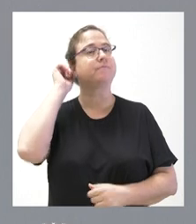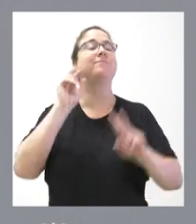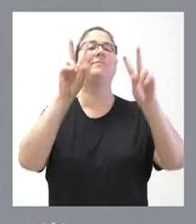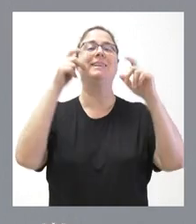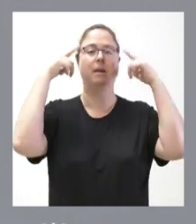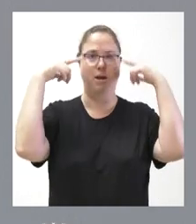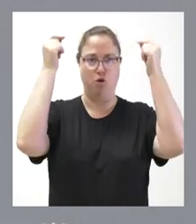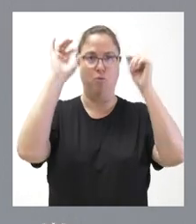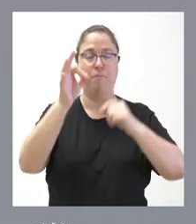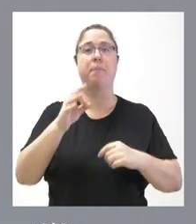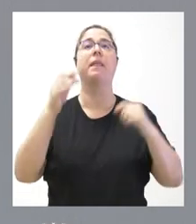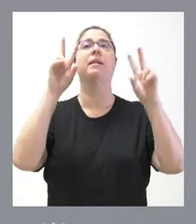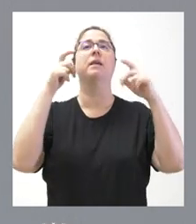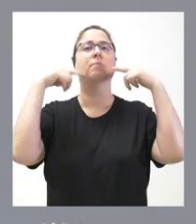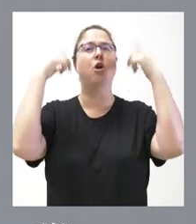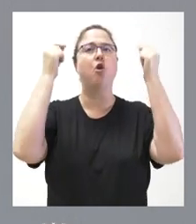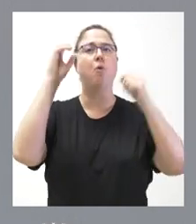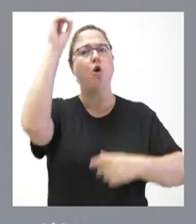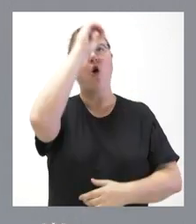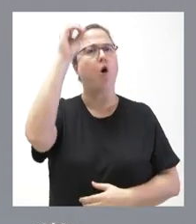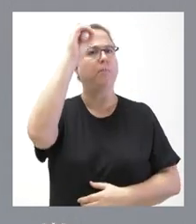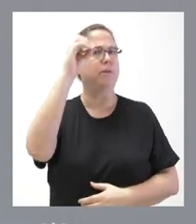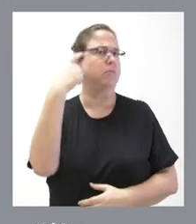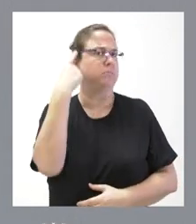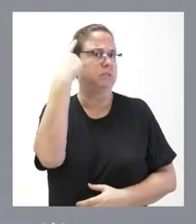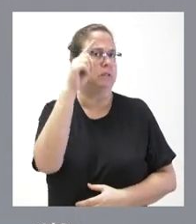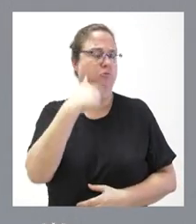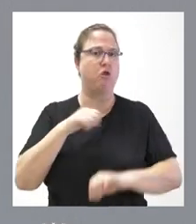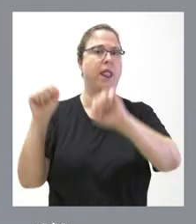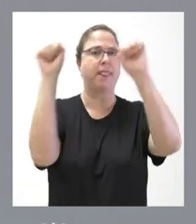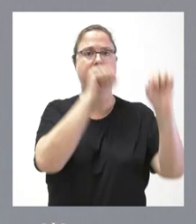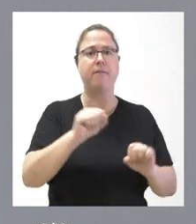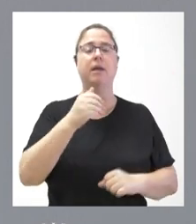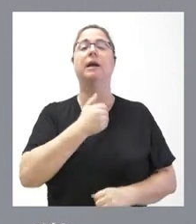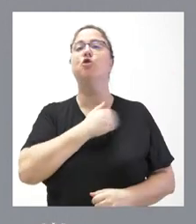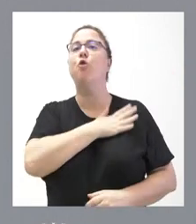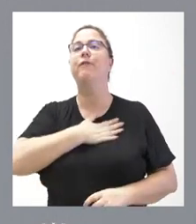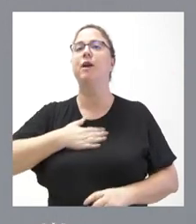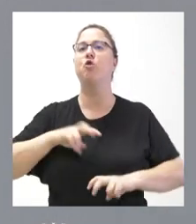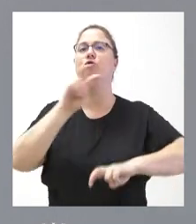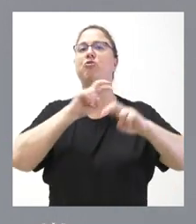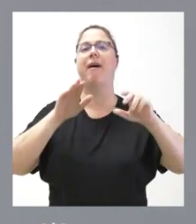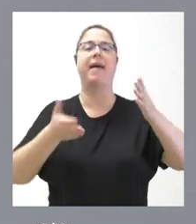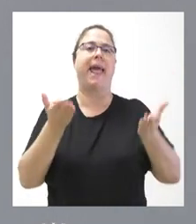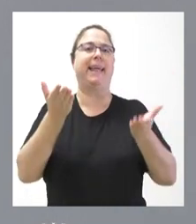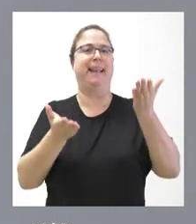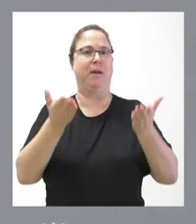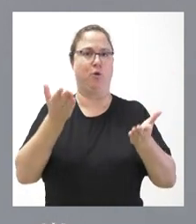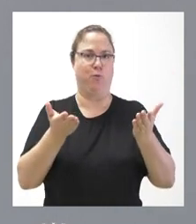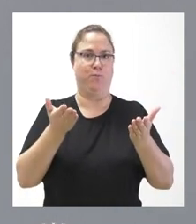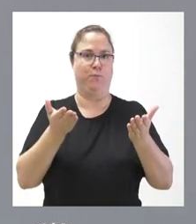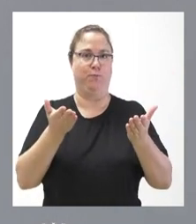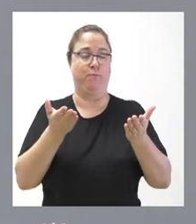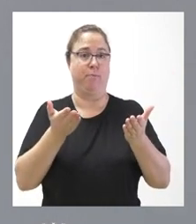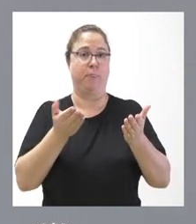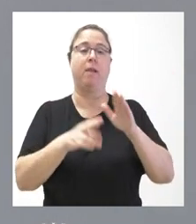El tema del lobo. Ahí nuestra posición era conocida y la seguimos defendiendo. Estamos por el punto de equilibrio entre la